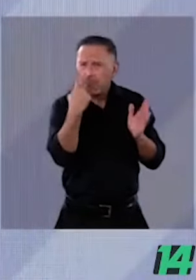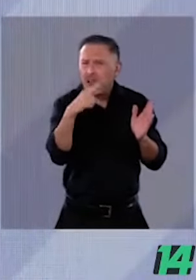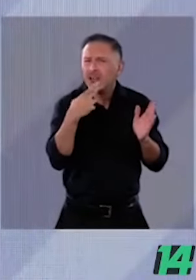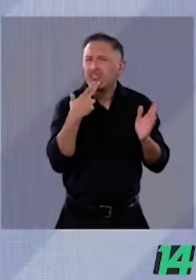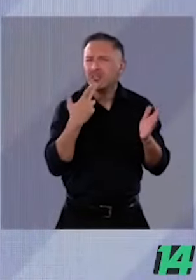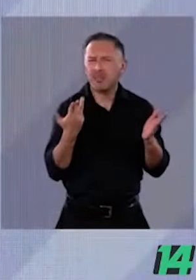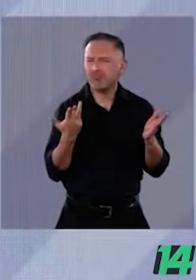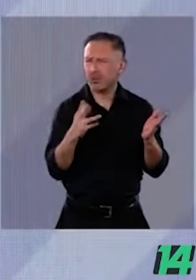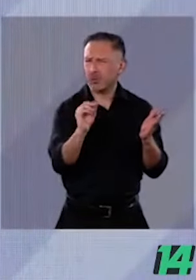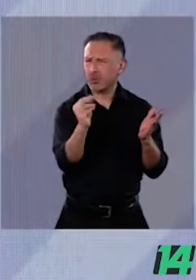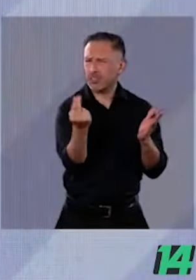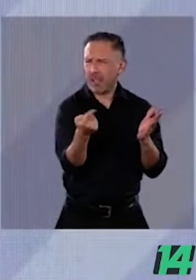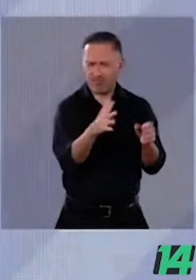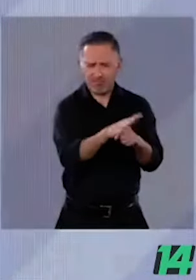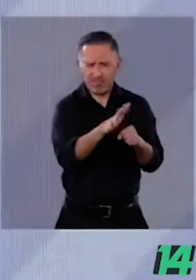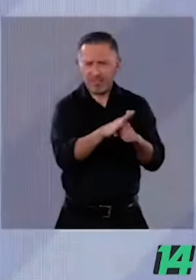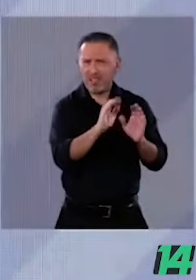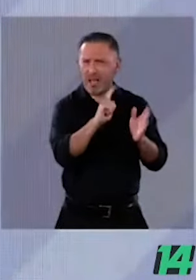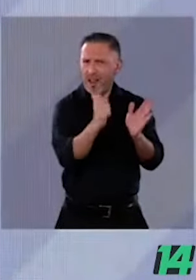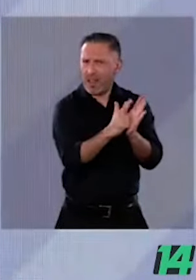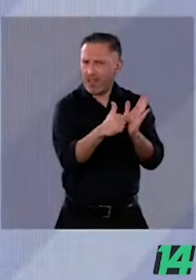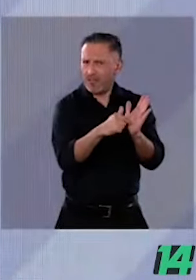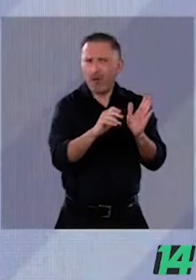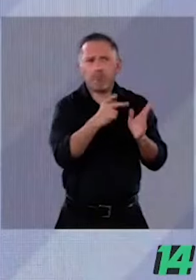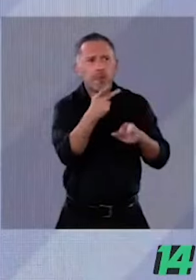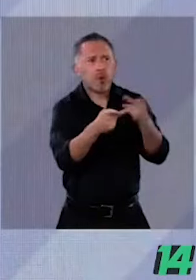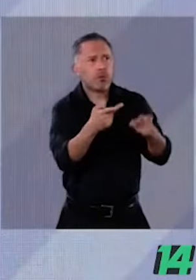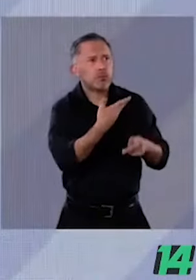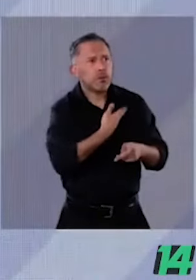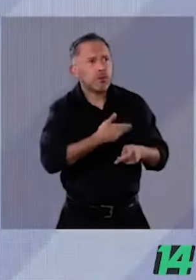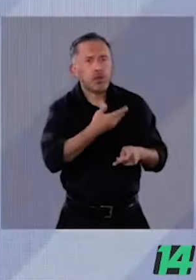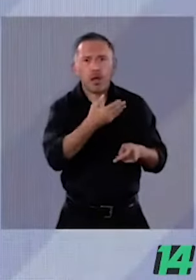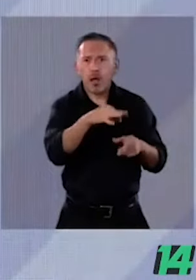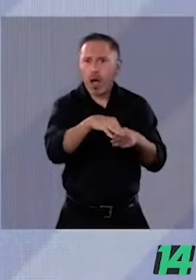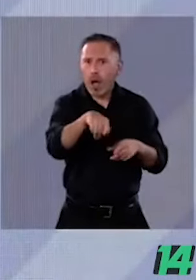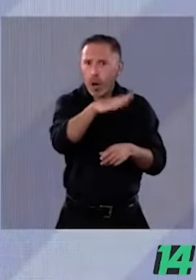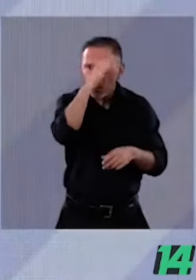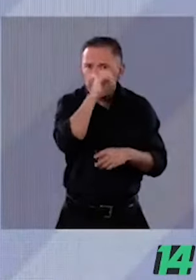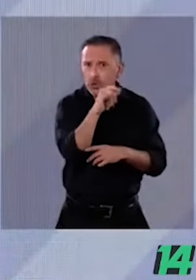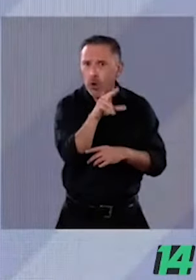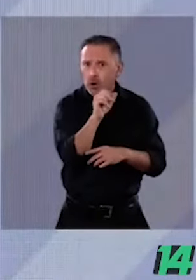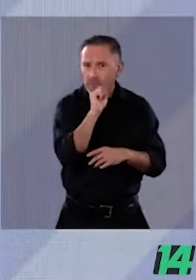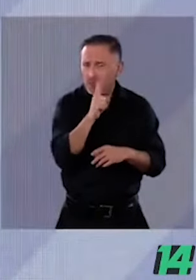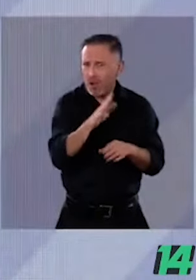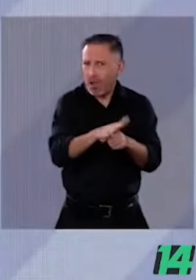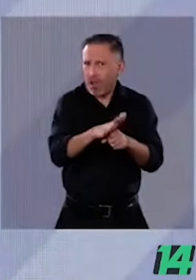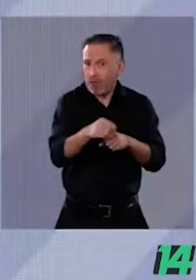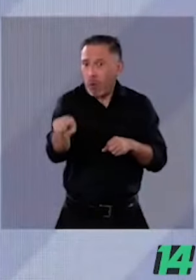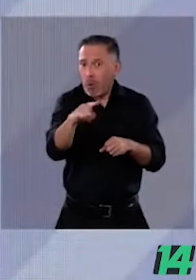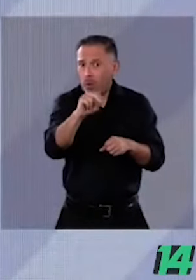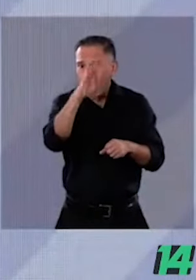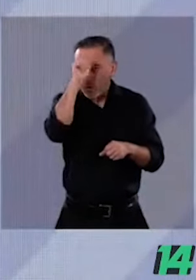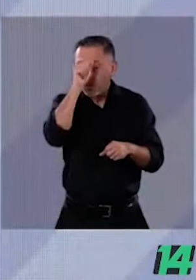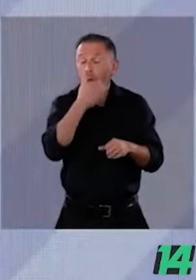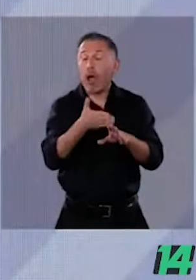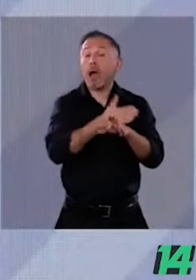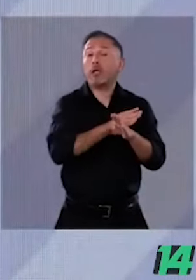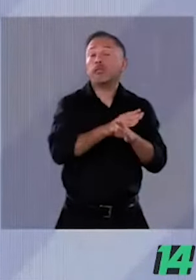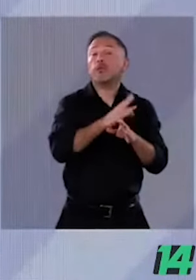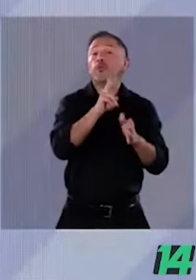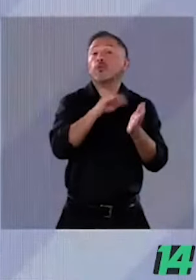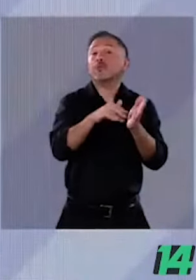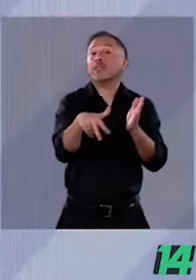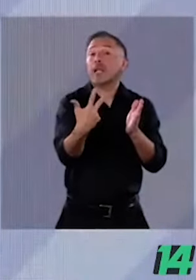consultas públicas. Vamos a recordar una consulta pública. En el 2013, una de las mayores reformas que tuvo la Constitución